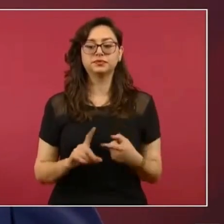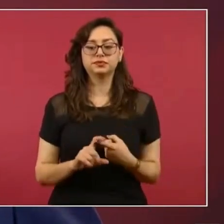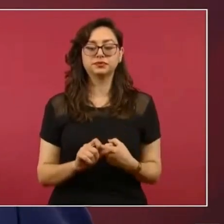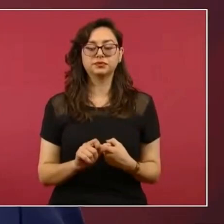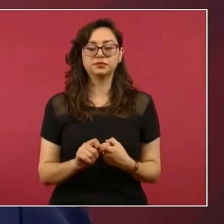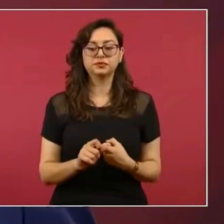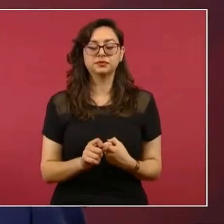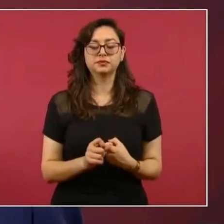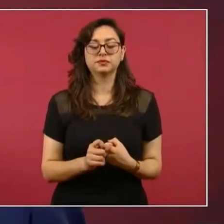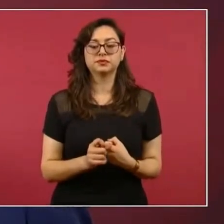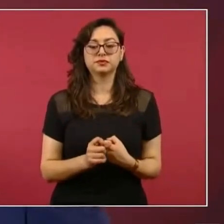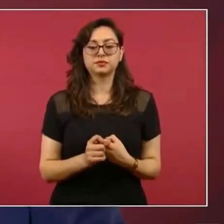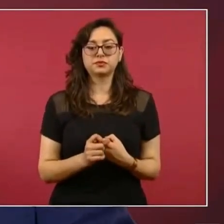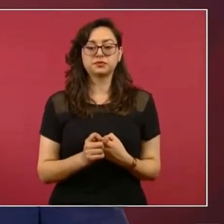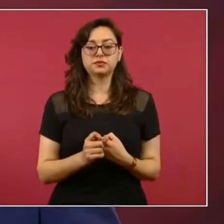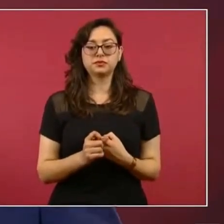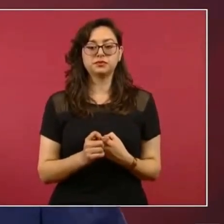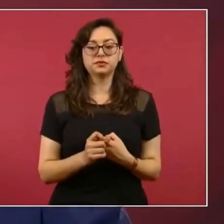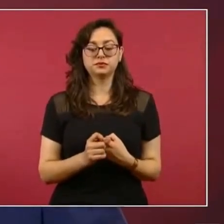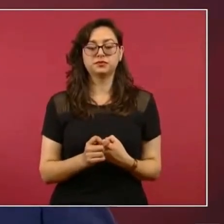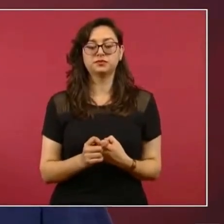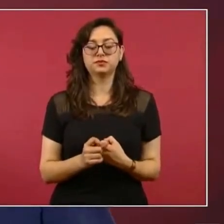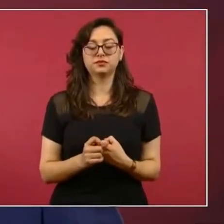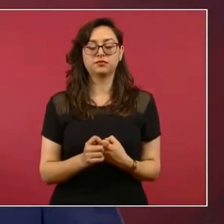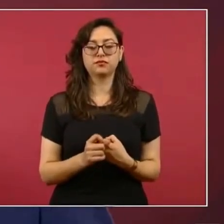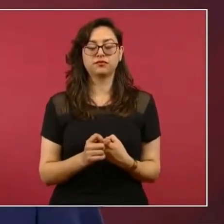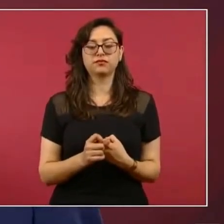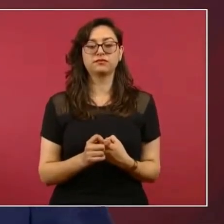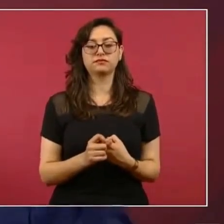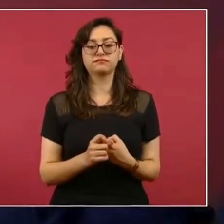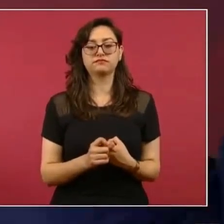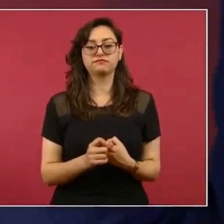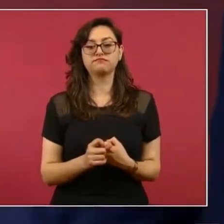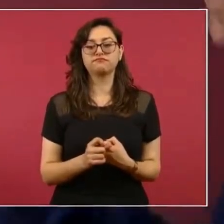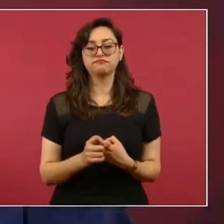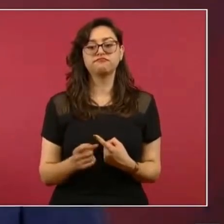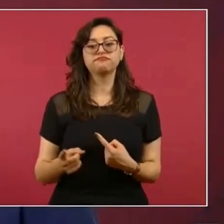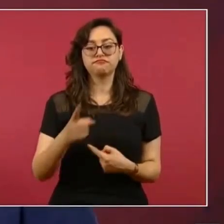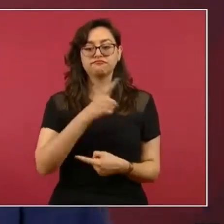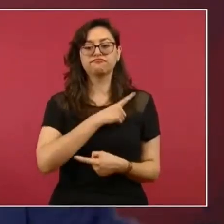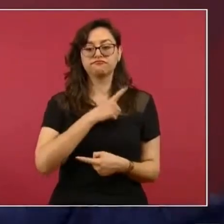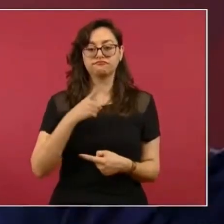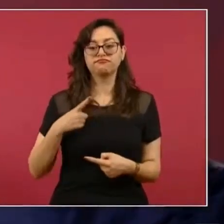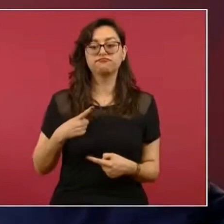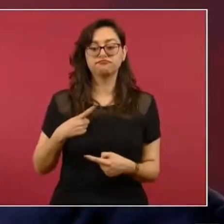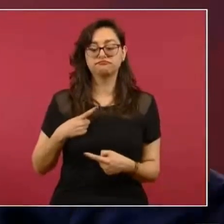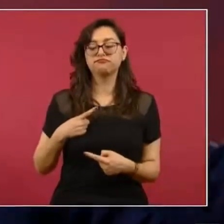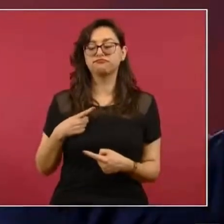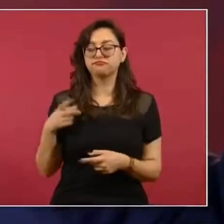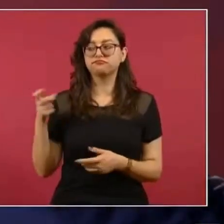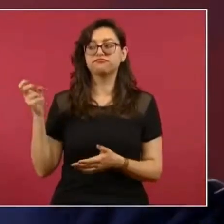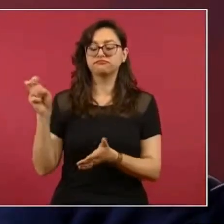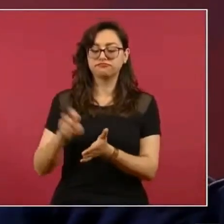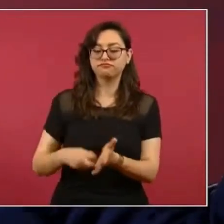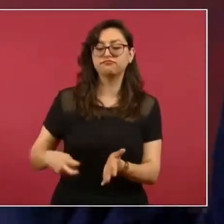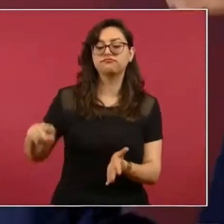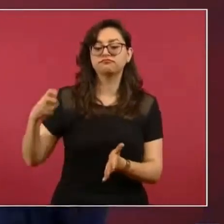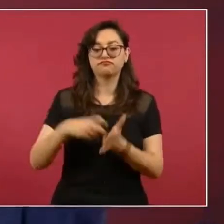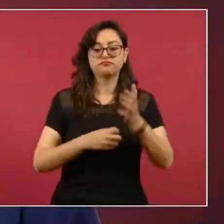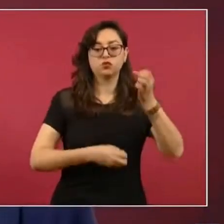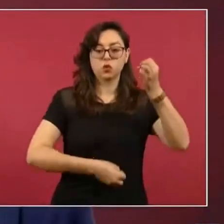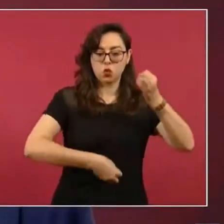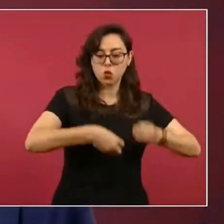Y tiene que hacerse de abajo hacia arriba. Porque son jueces, magistrados,